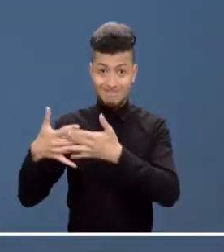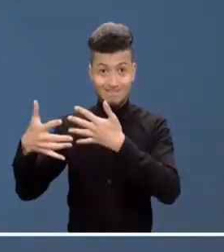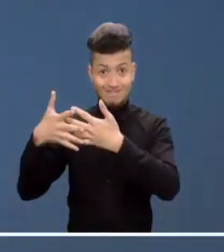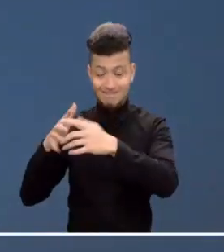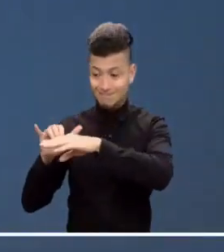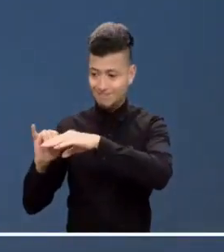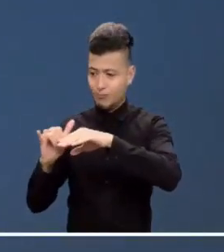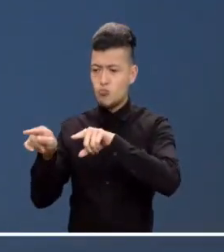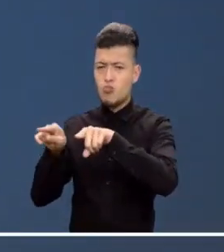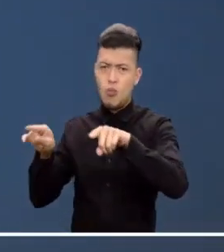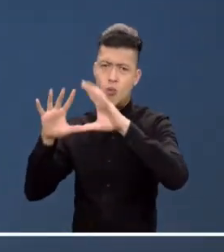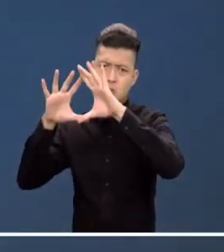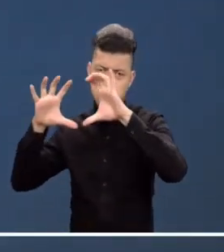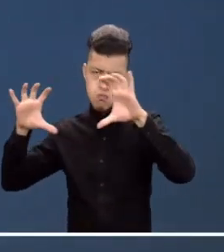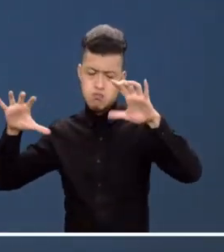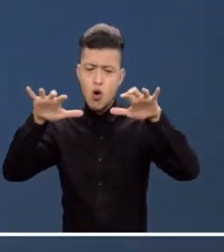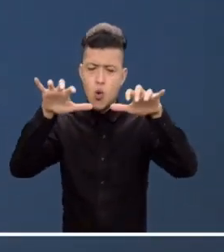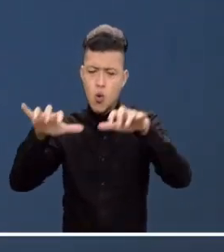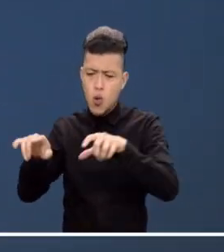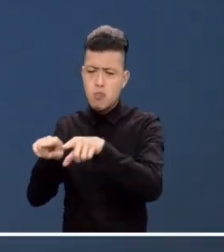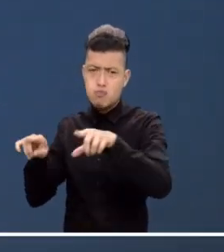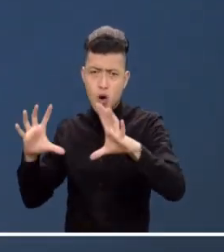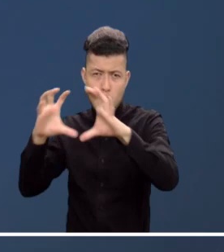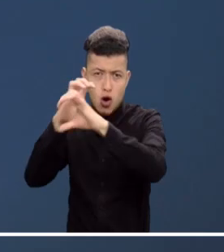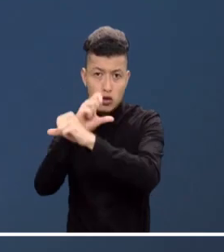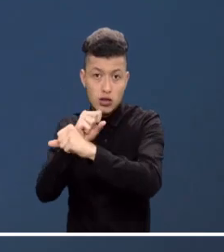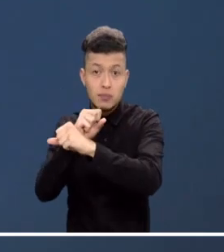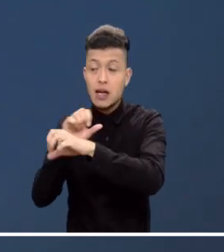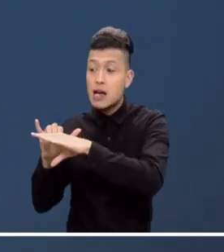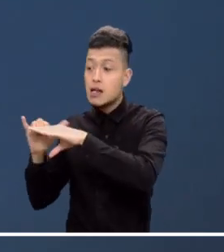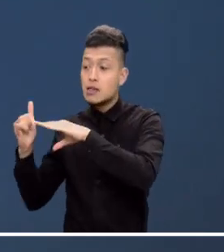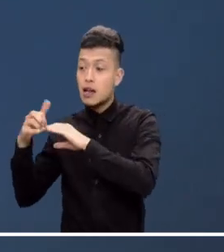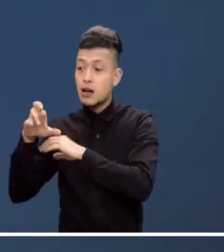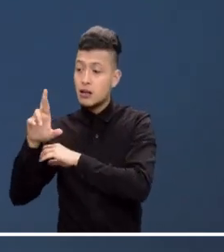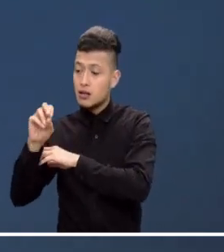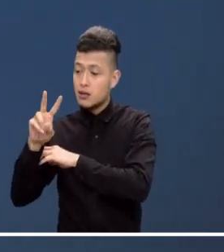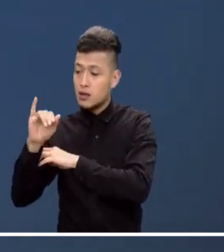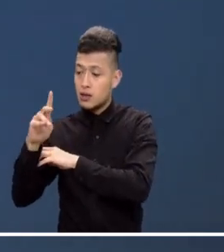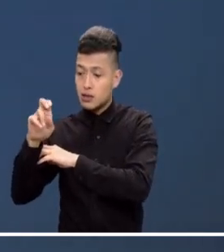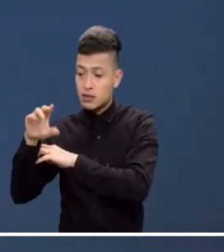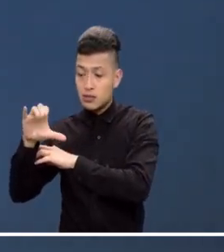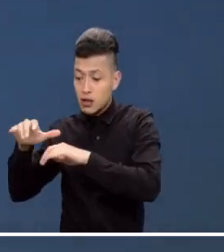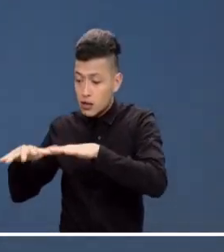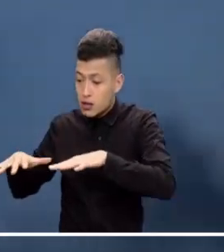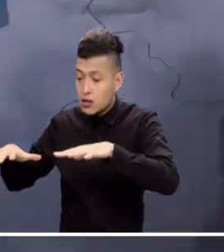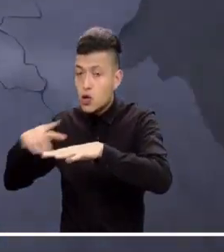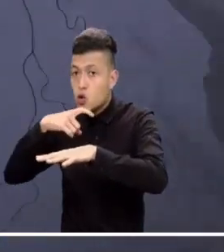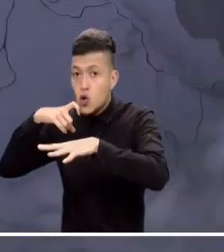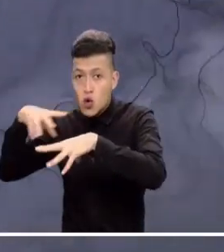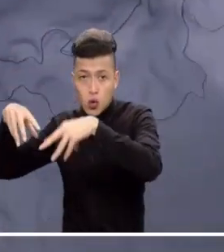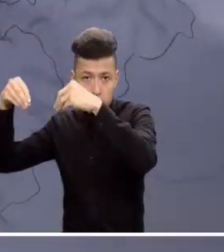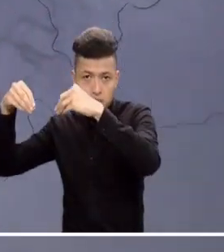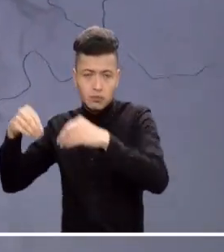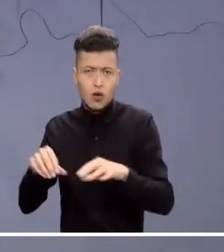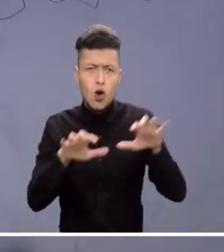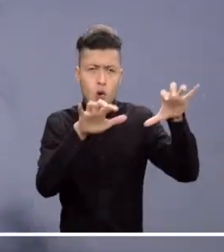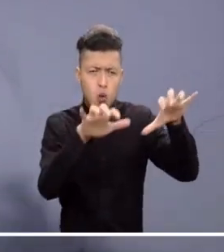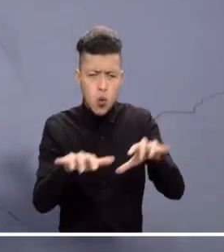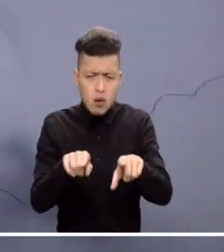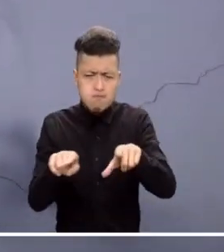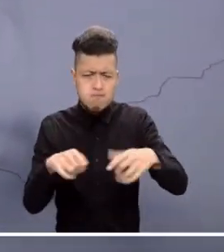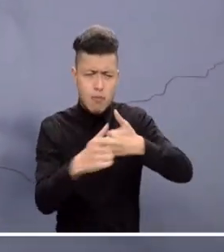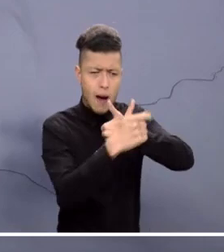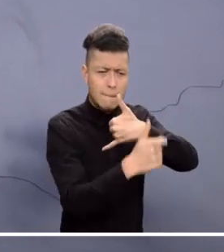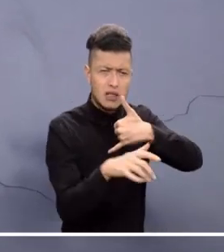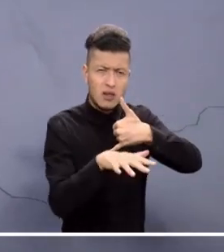En San Andrés podrían persistir las nubes y las lluvias durante la noche, mientras que en Providencia se espera que continúen las condiciones secas. Las